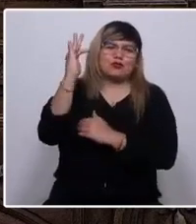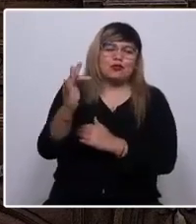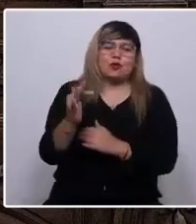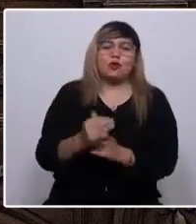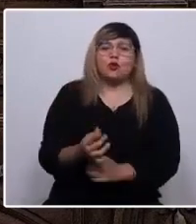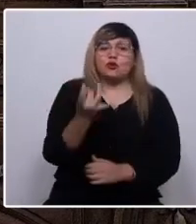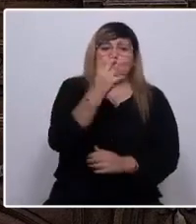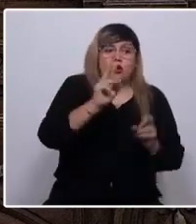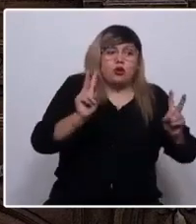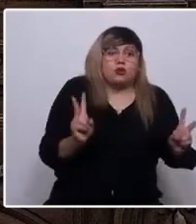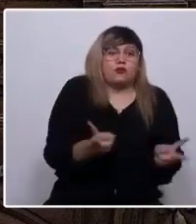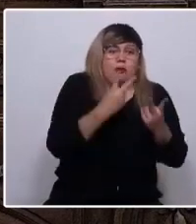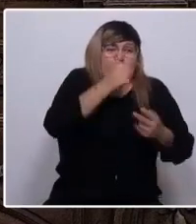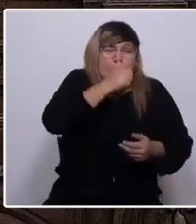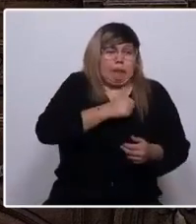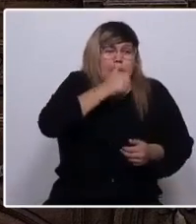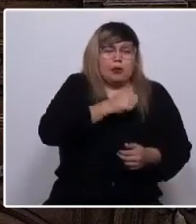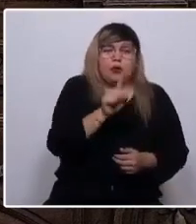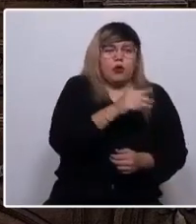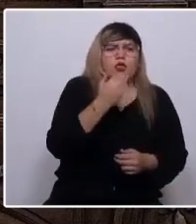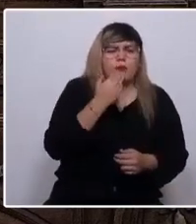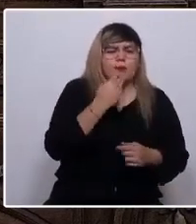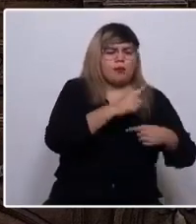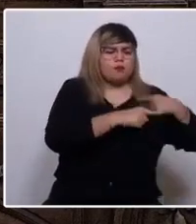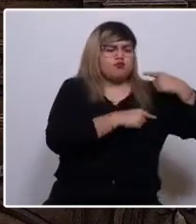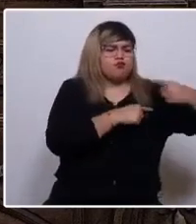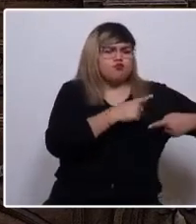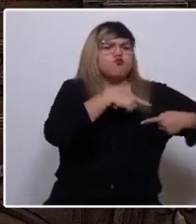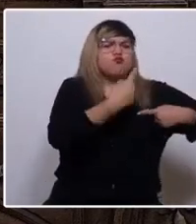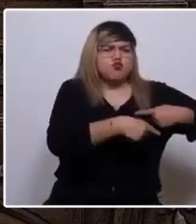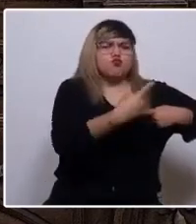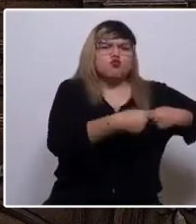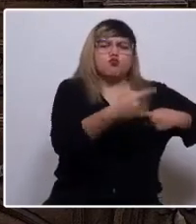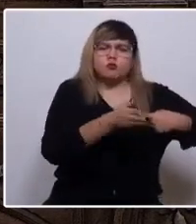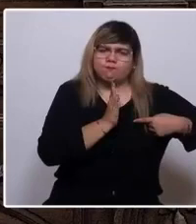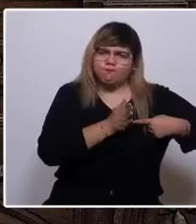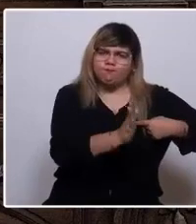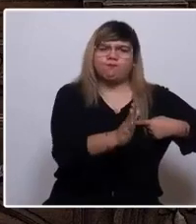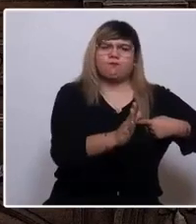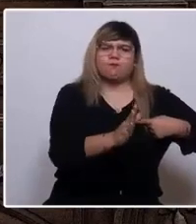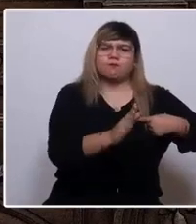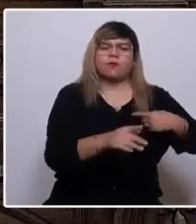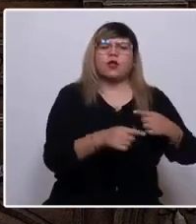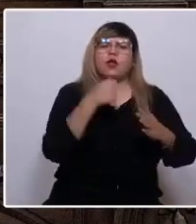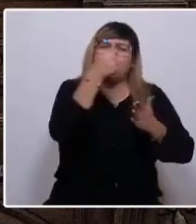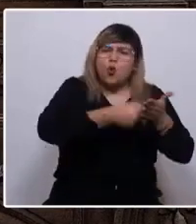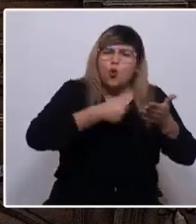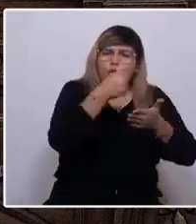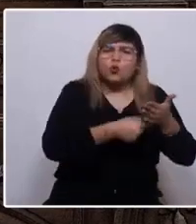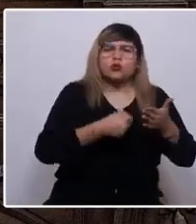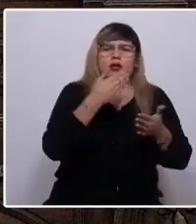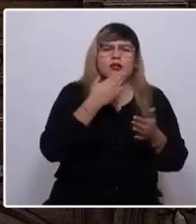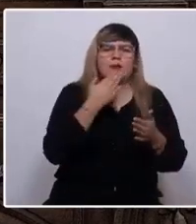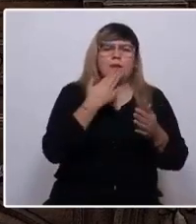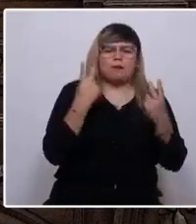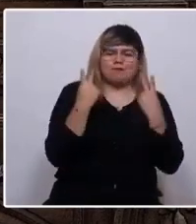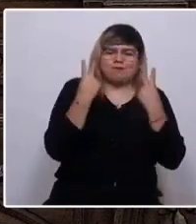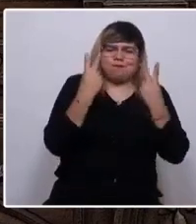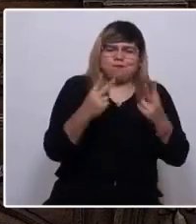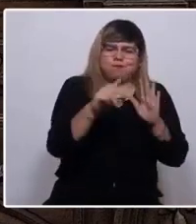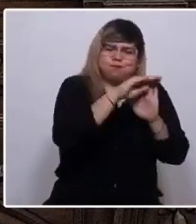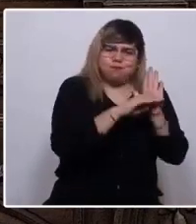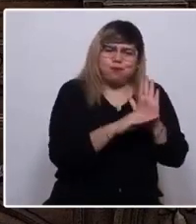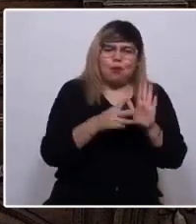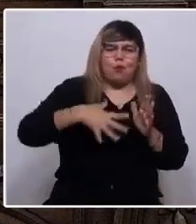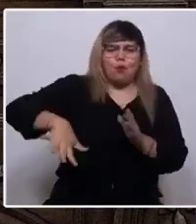sobrevivimos, sino que estoy segura de que nuestra descendencia continuará nuestro legado, nuestras luchas y reivindicaciones como pueblo aymara,